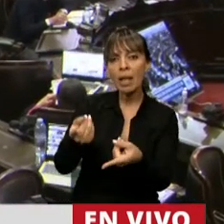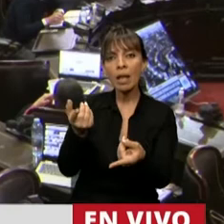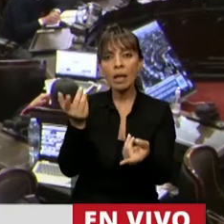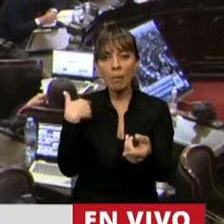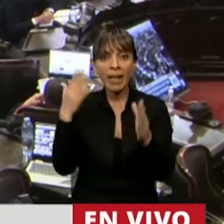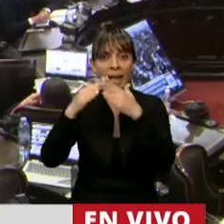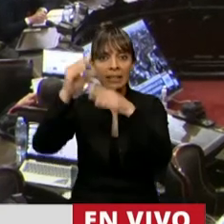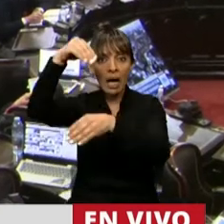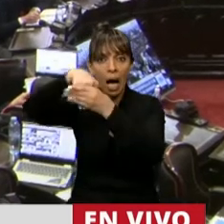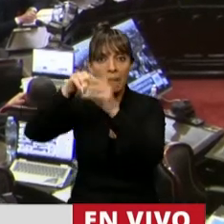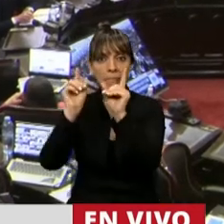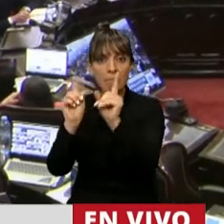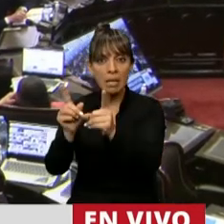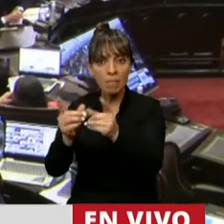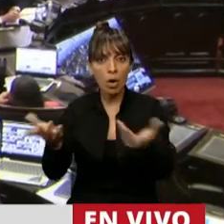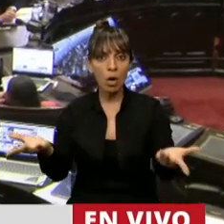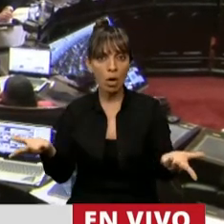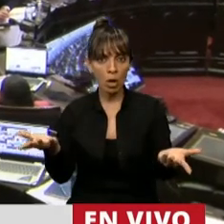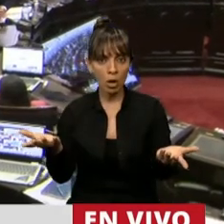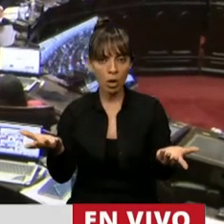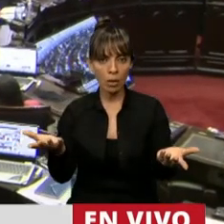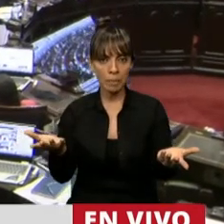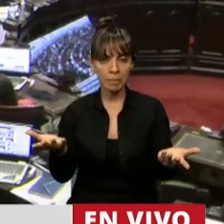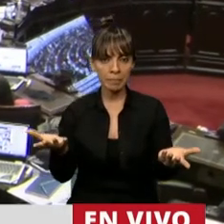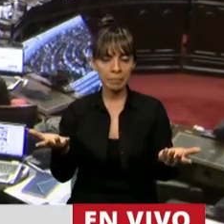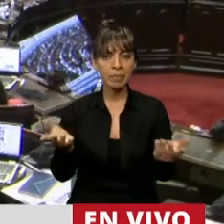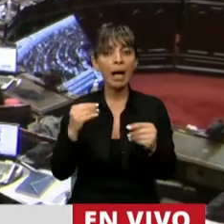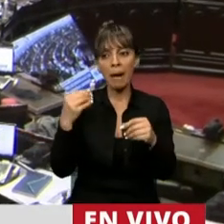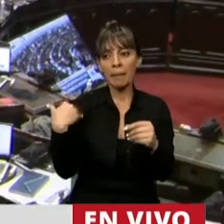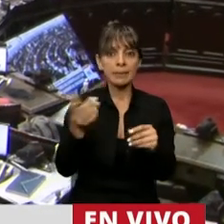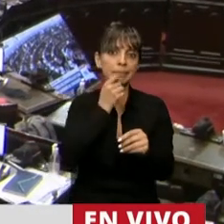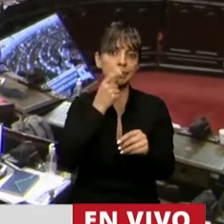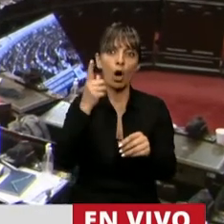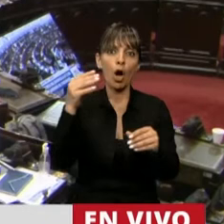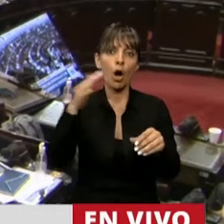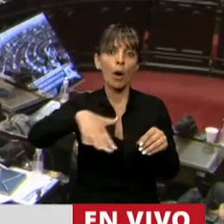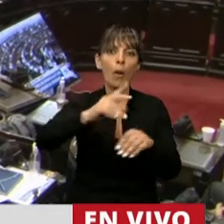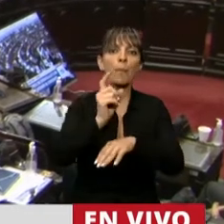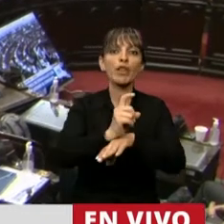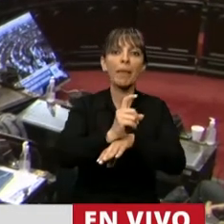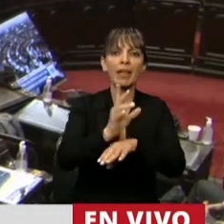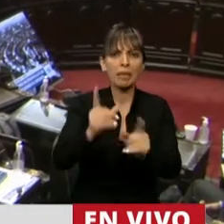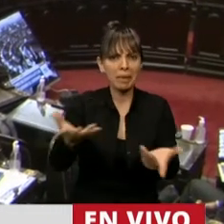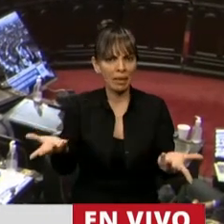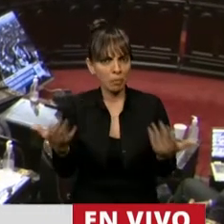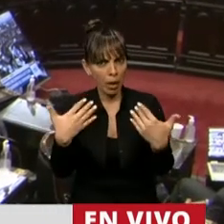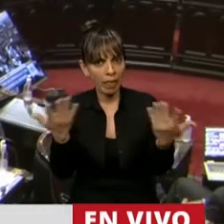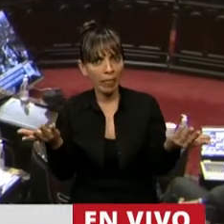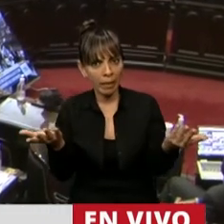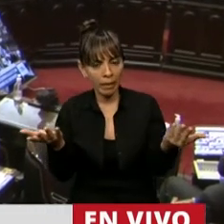en su casa en, no sé yo, ahí, vecinos del presidente en Puerto Madero. Lo único que les puedo decir